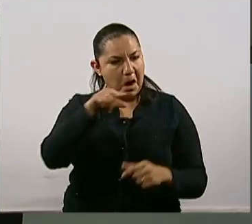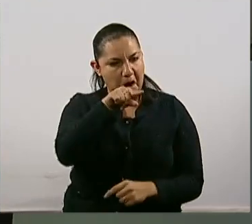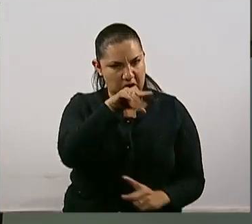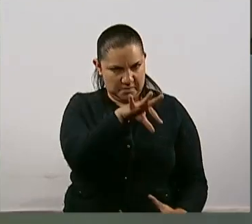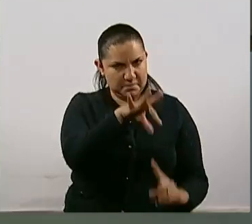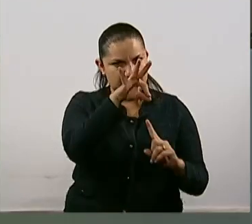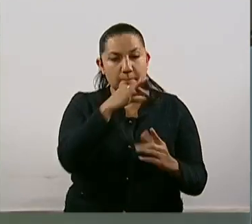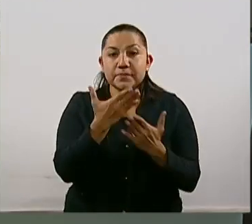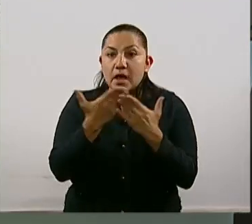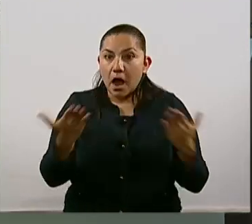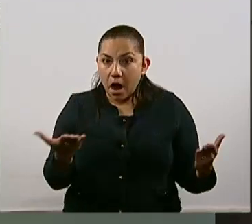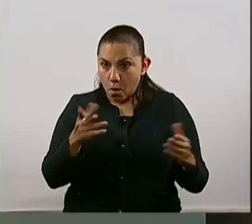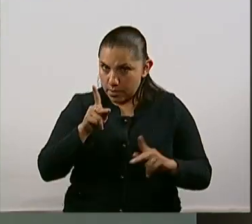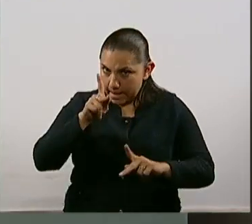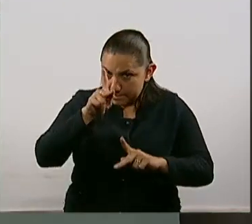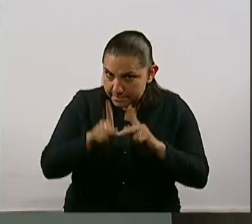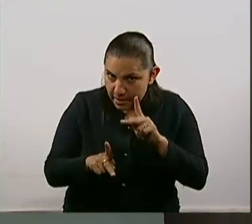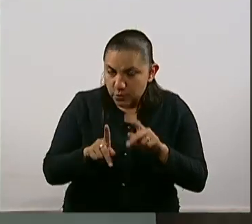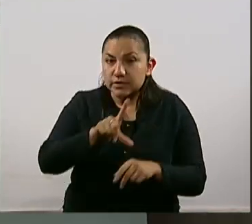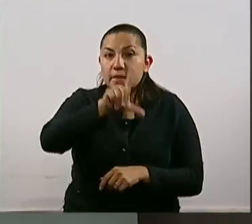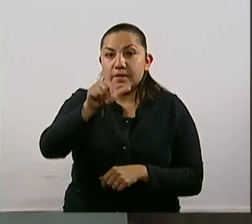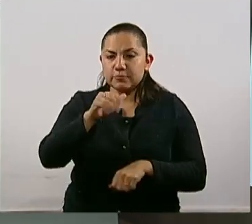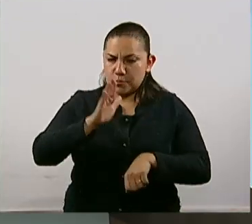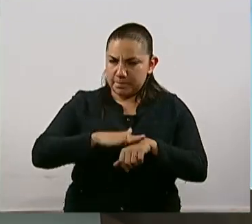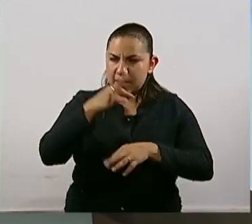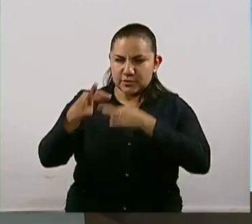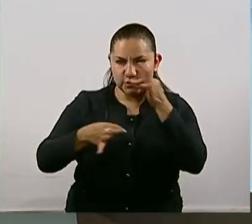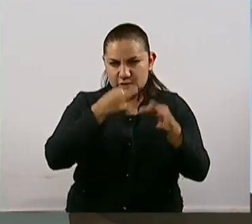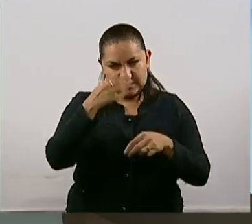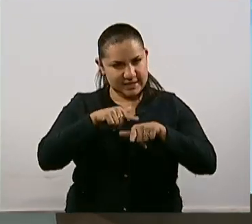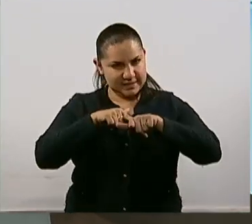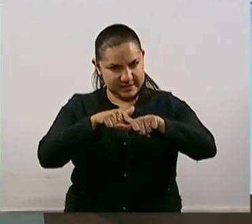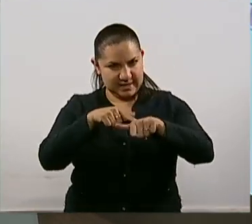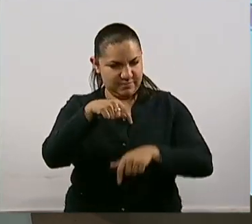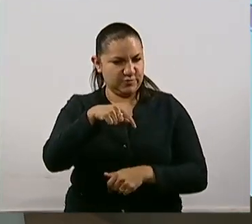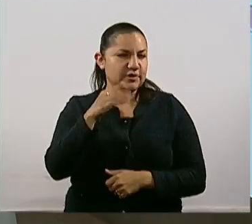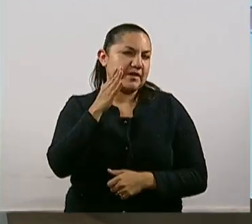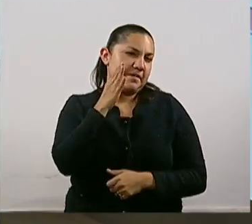porque volvemos enseguida con más información aquí. Aquí en Noticias del Congreso Senado. No le cambie.